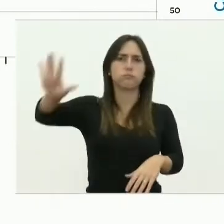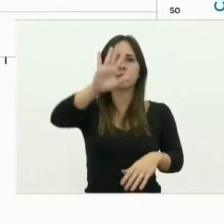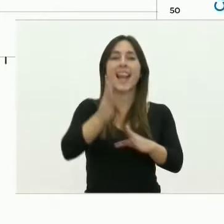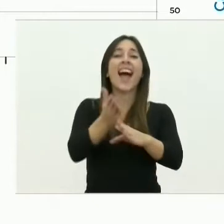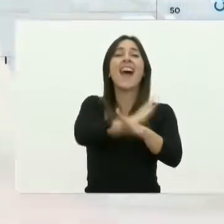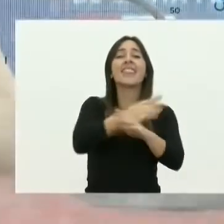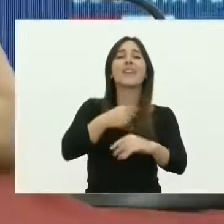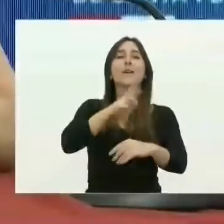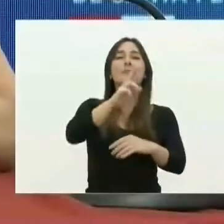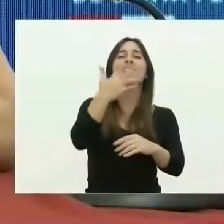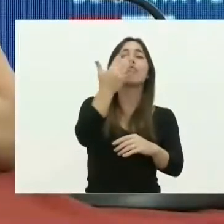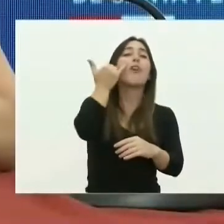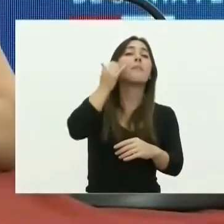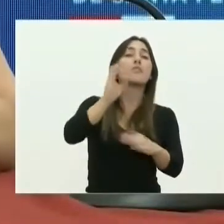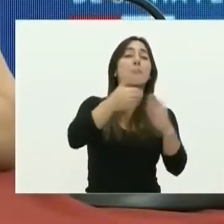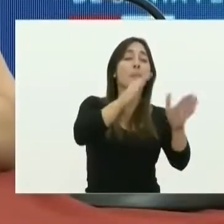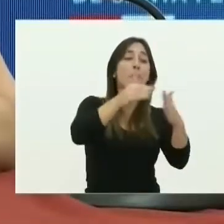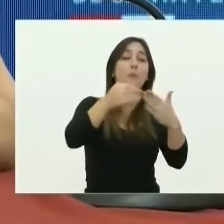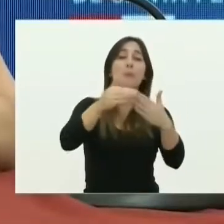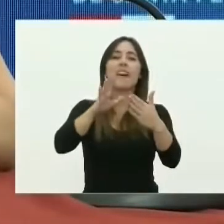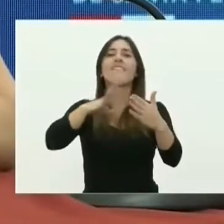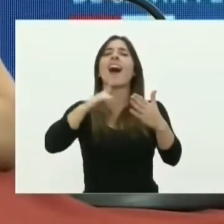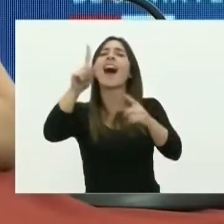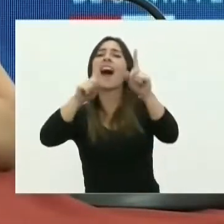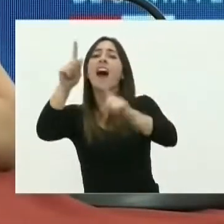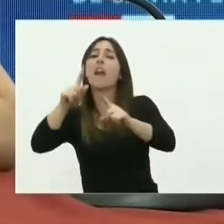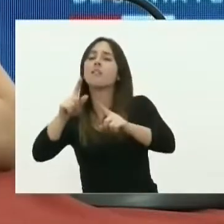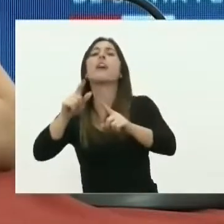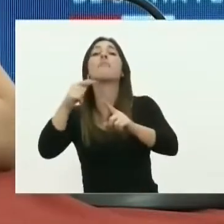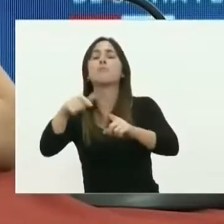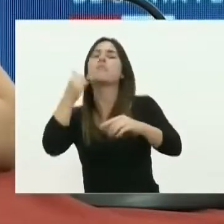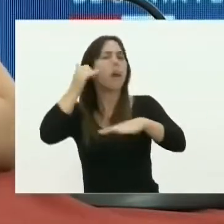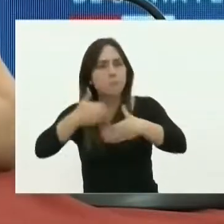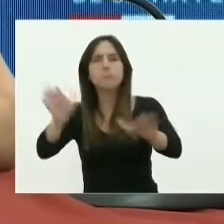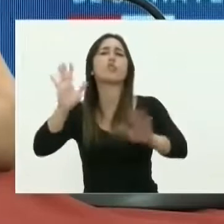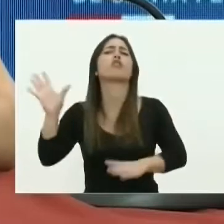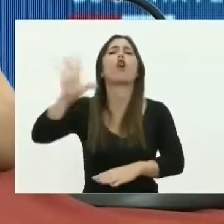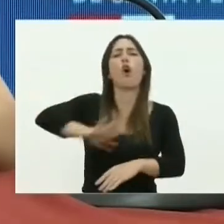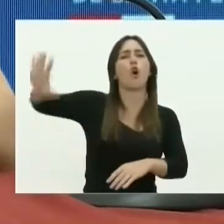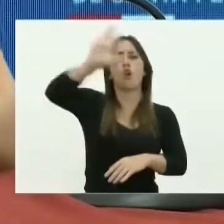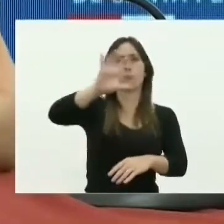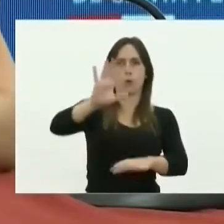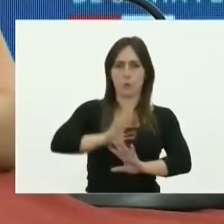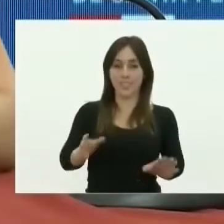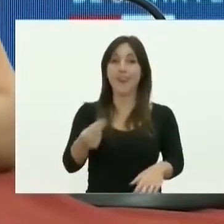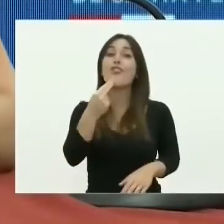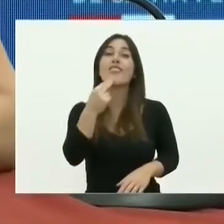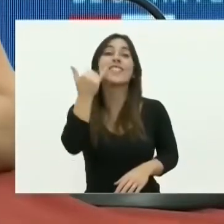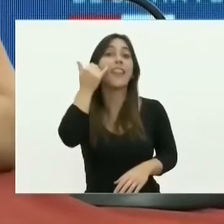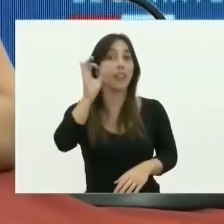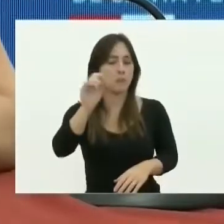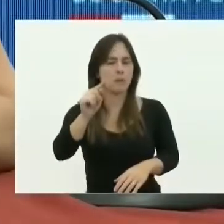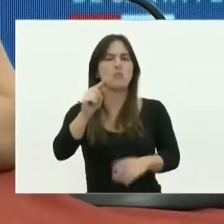habilitado el día 5 de mayo se habilitan en todo el territorio provincial. ¿Por qué el 11 de mayo se tomó